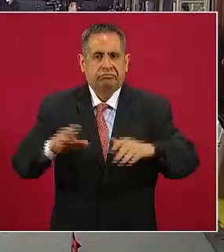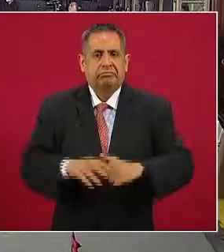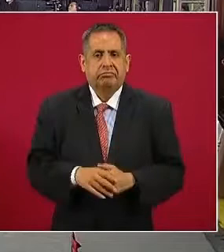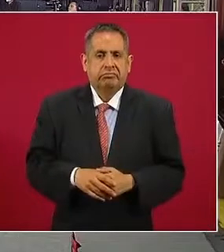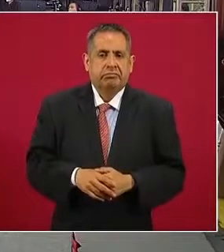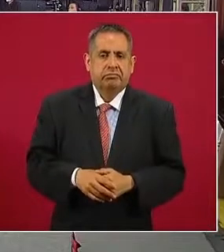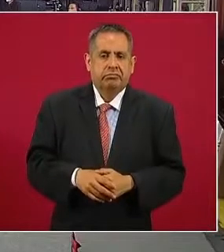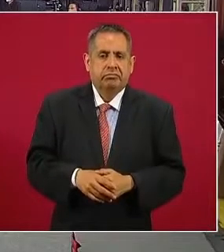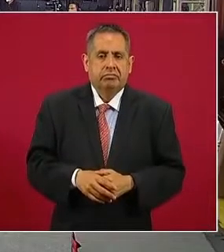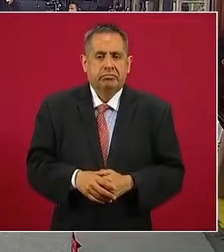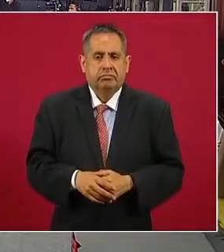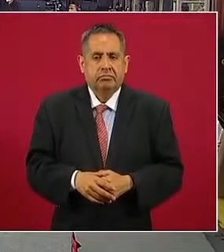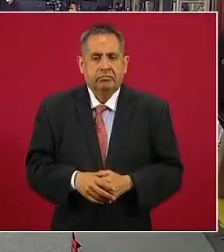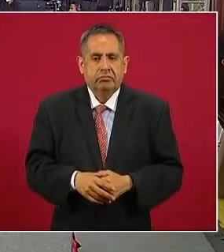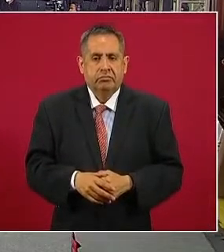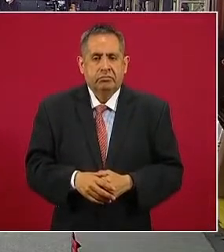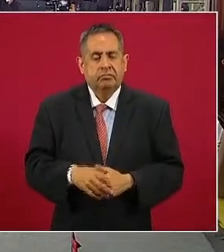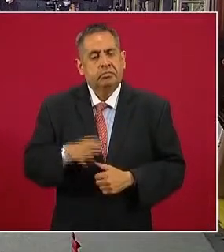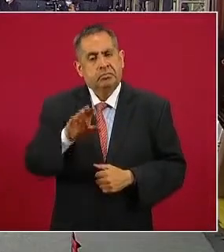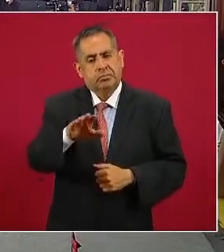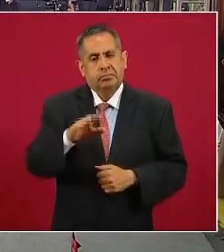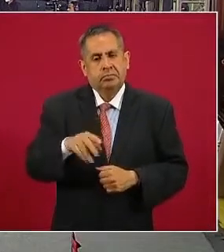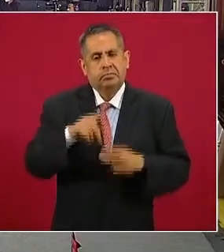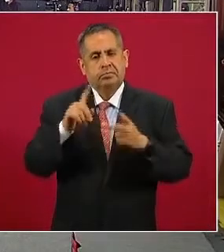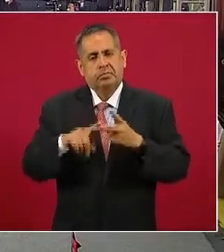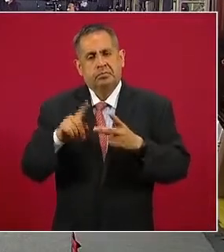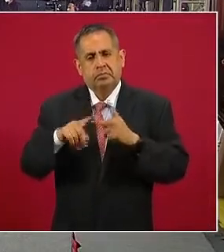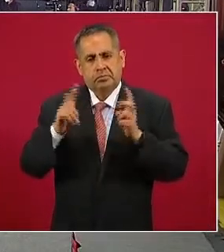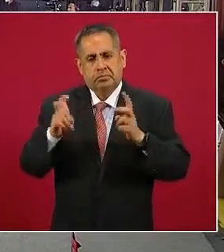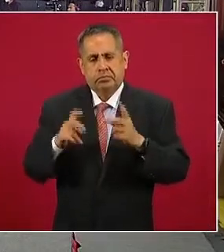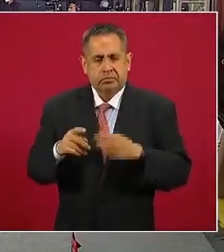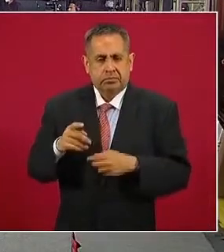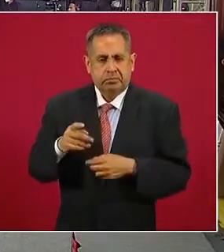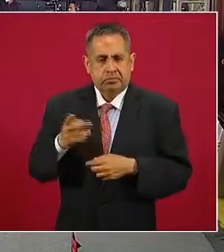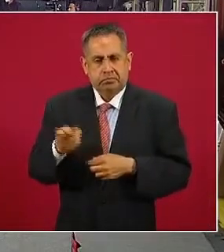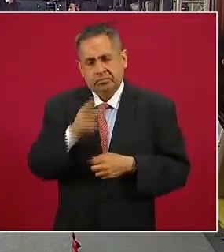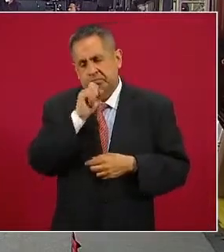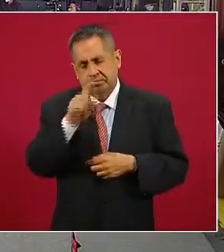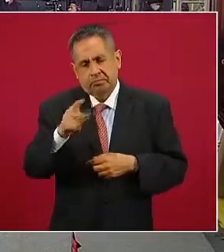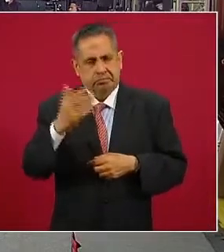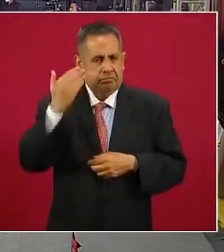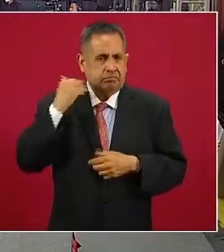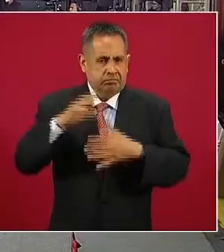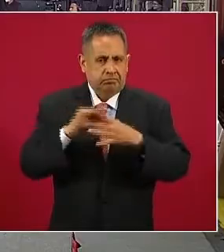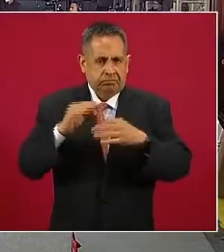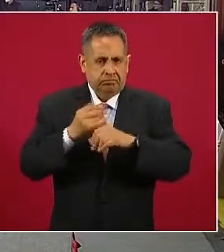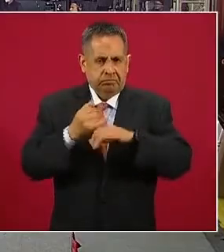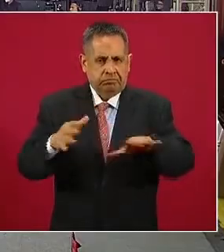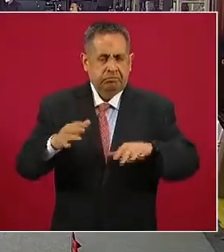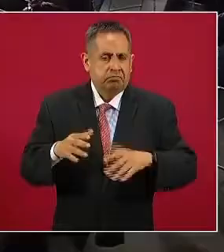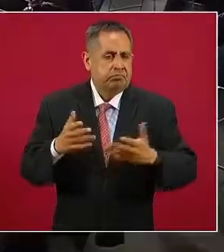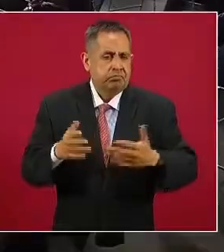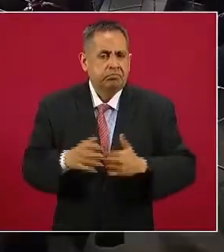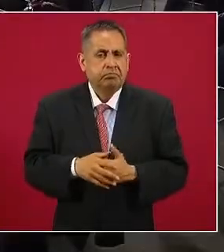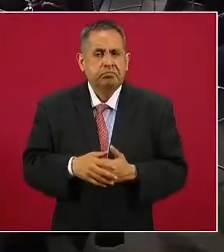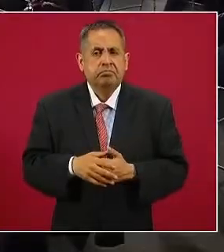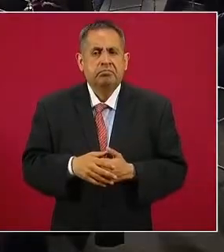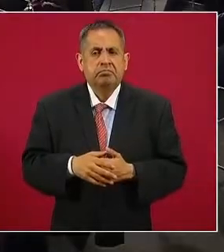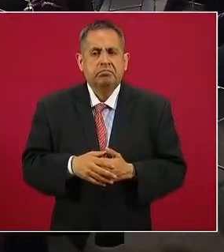bueno yo quisiera plantearle también un segundo tema igual en lo que encuentra la gráfica que también ya nos la informaron en otra ocasión